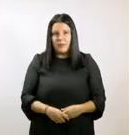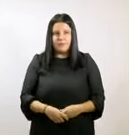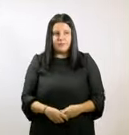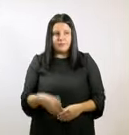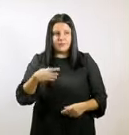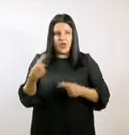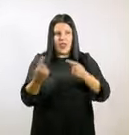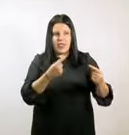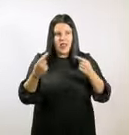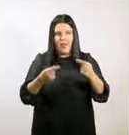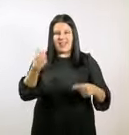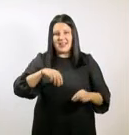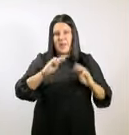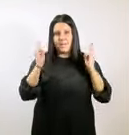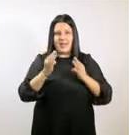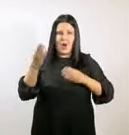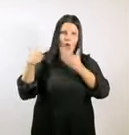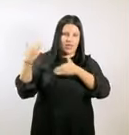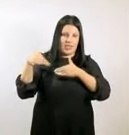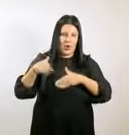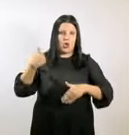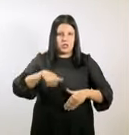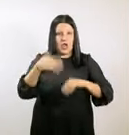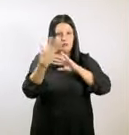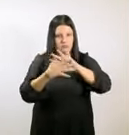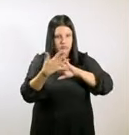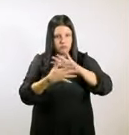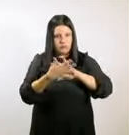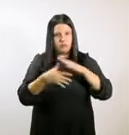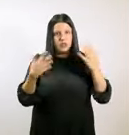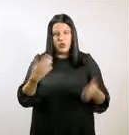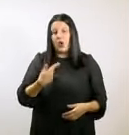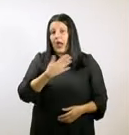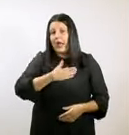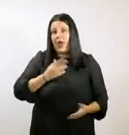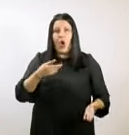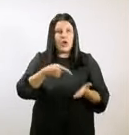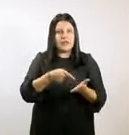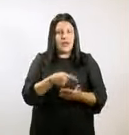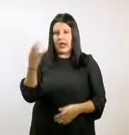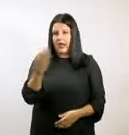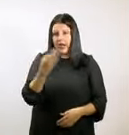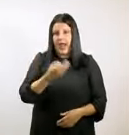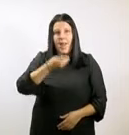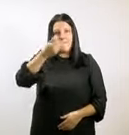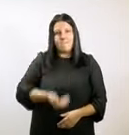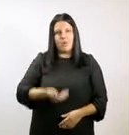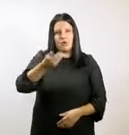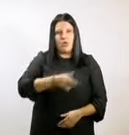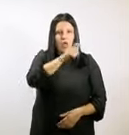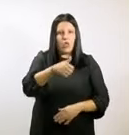el pasado pleno. En ese sentido, nada más que reiterar la importancia que para los ciudadanos, que para las ciudadanas tiene, recuperar la